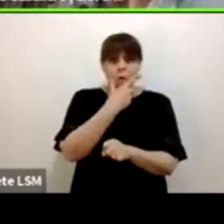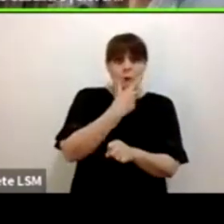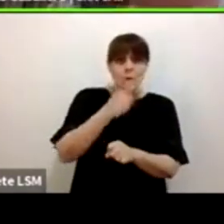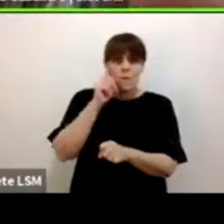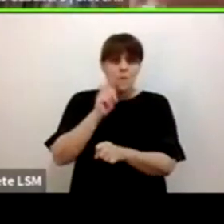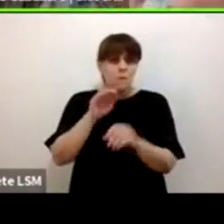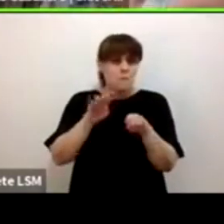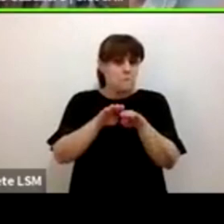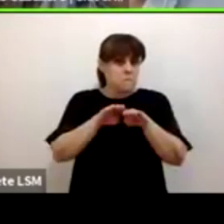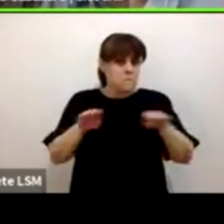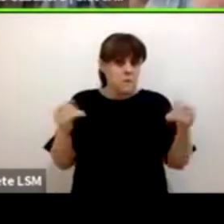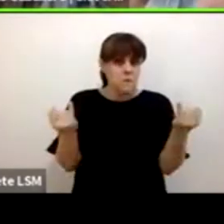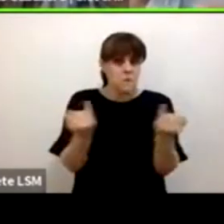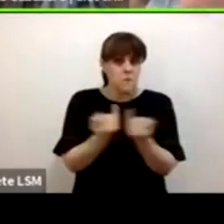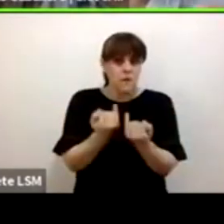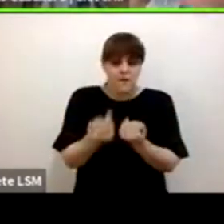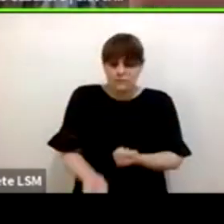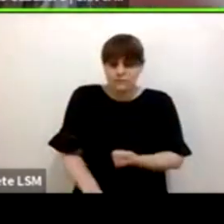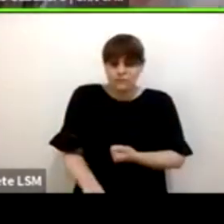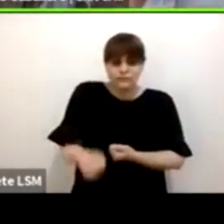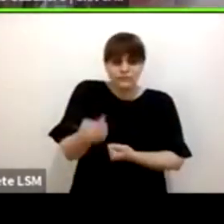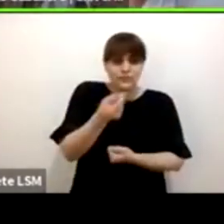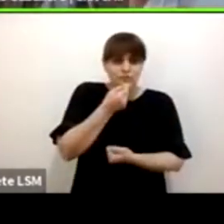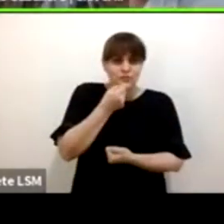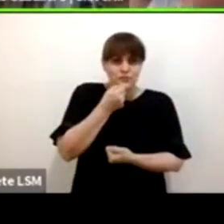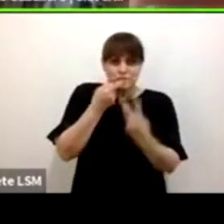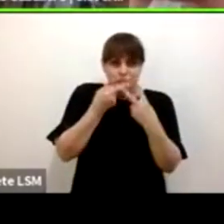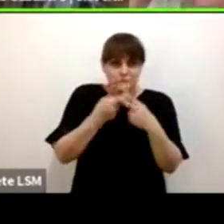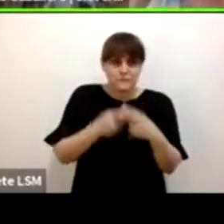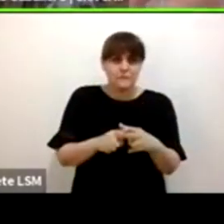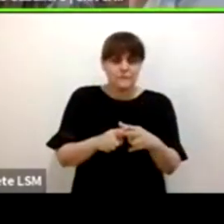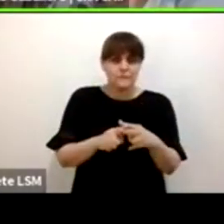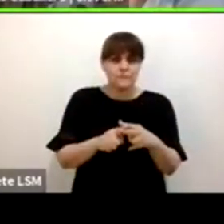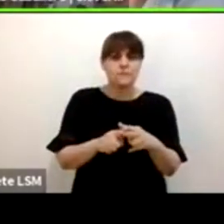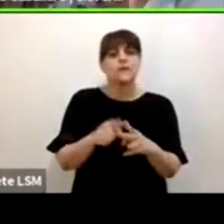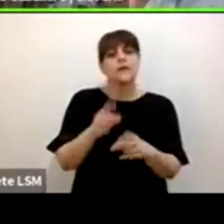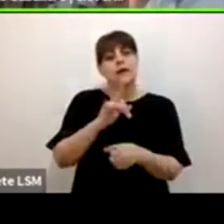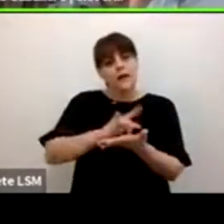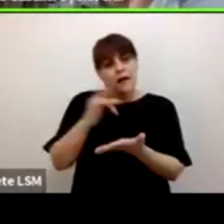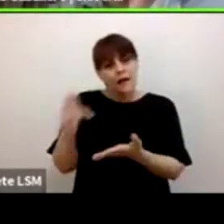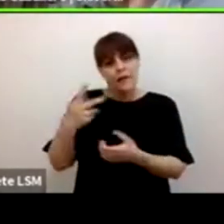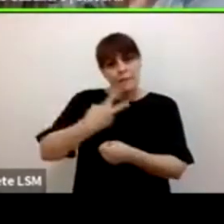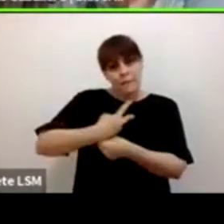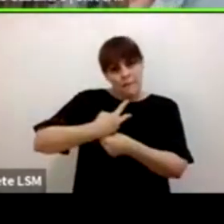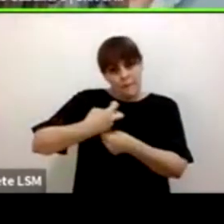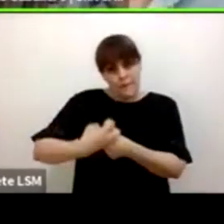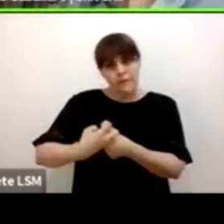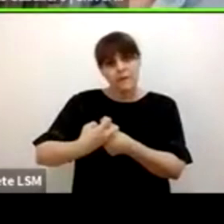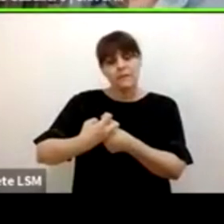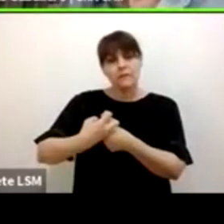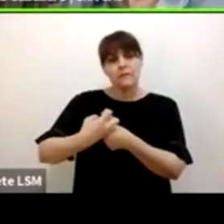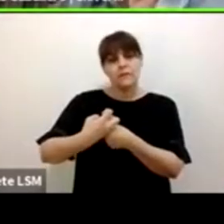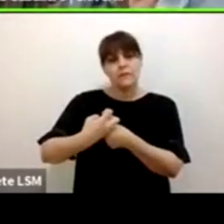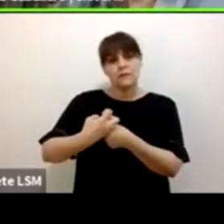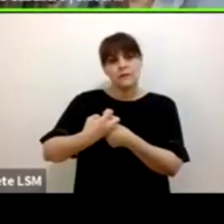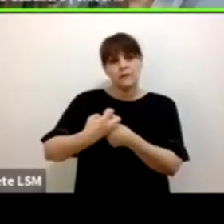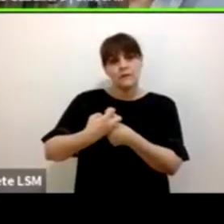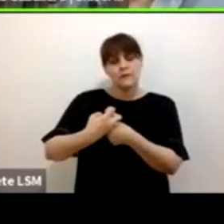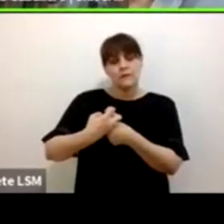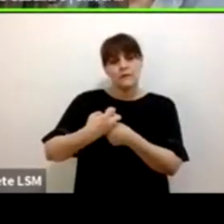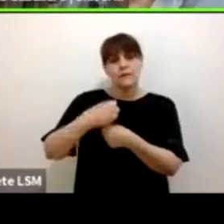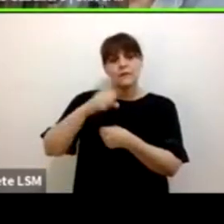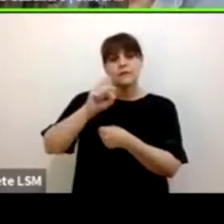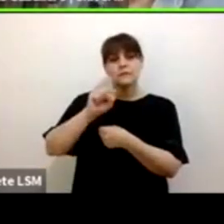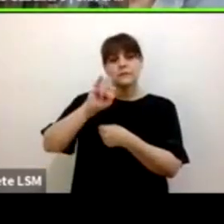niñez. Quiero agradecer por la invitación que me ha hecho el CIPINA,